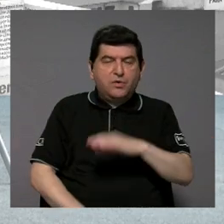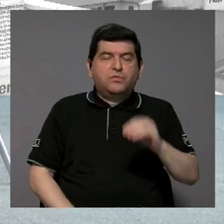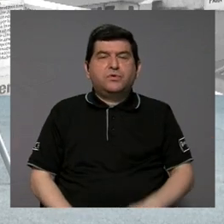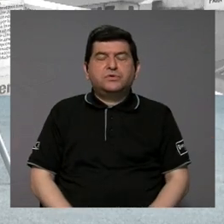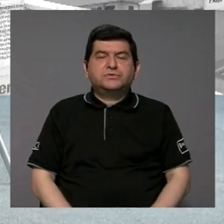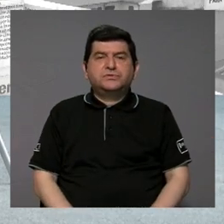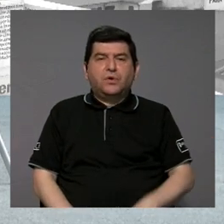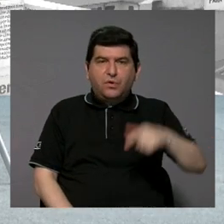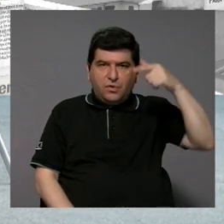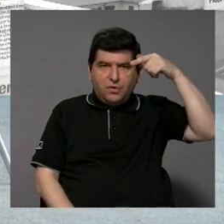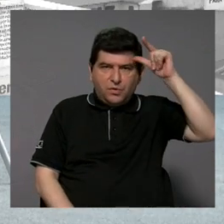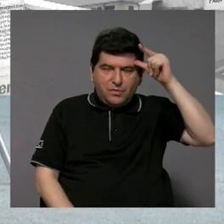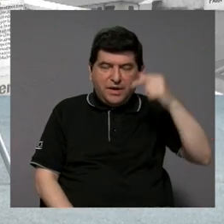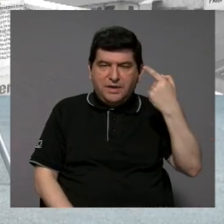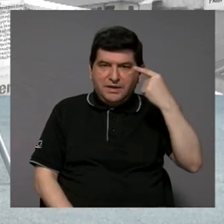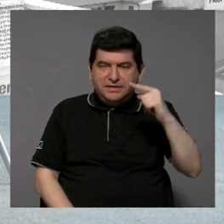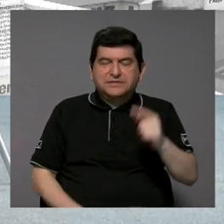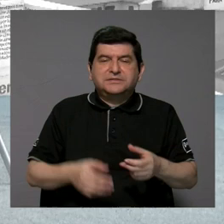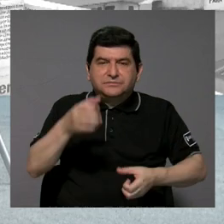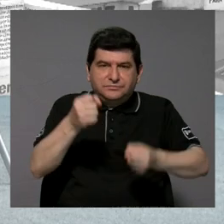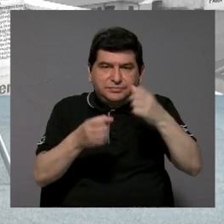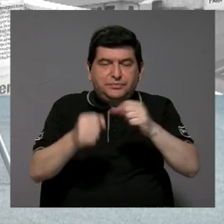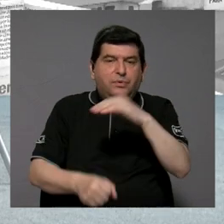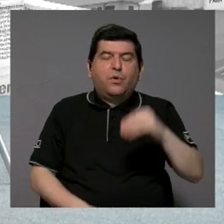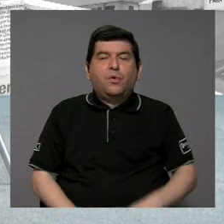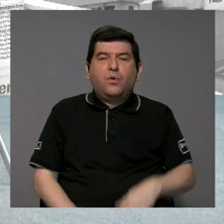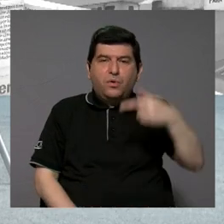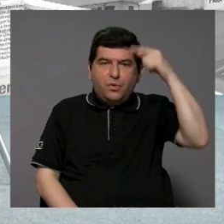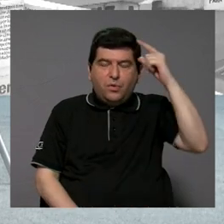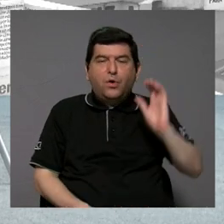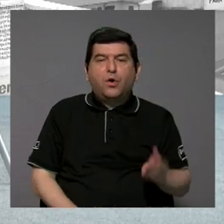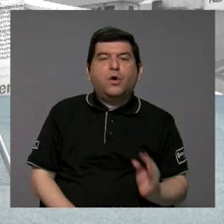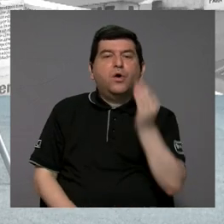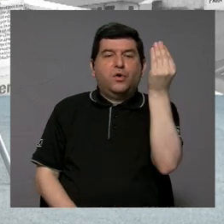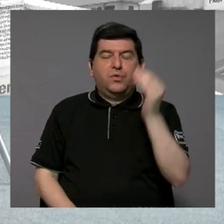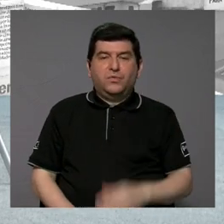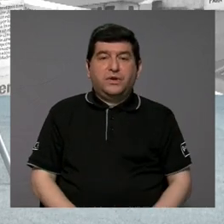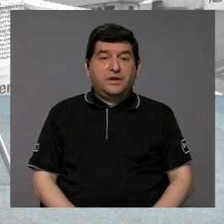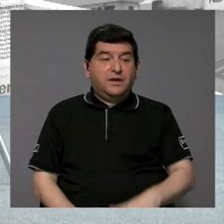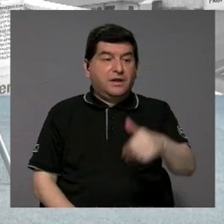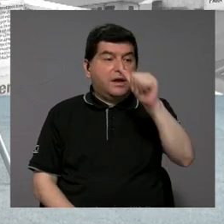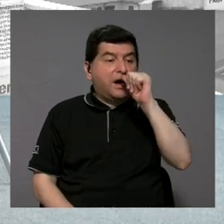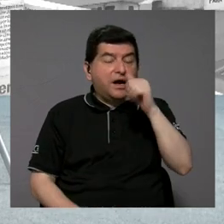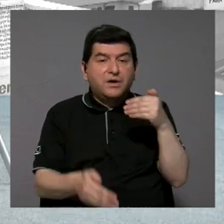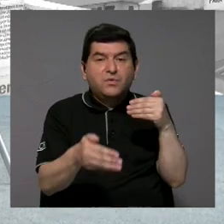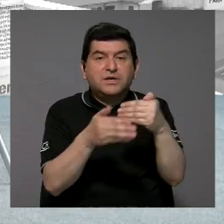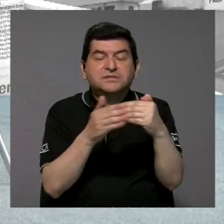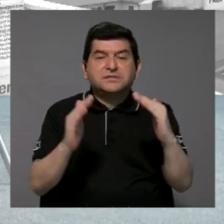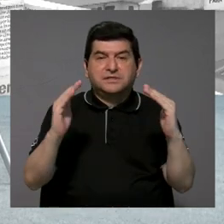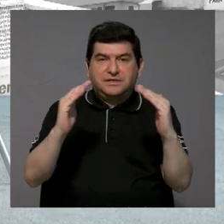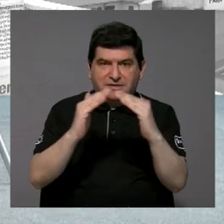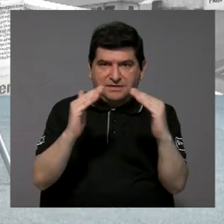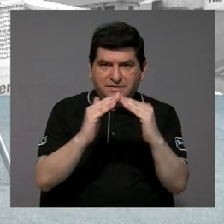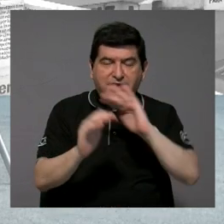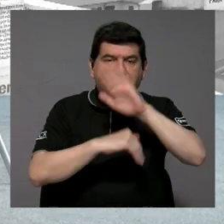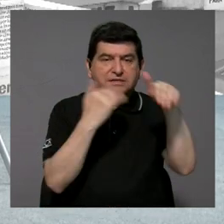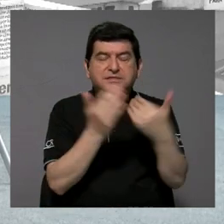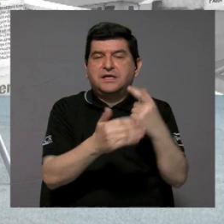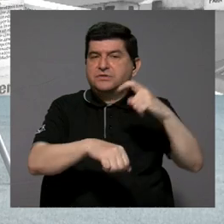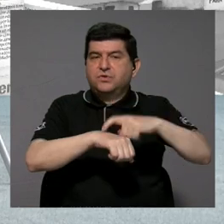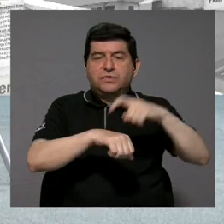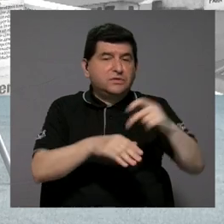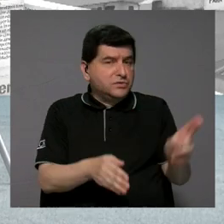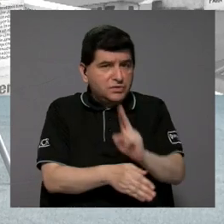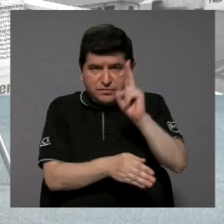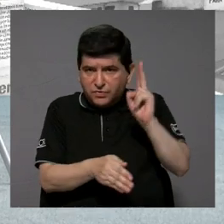vacas para la leche, que incluso al tomar agua cercana de sus casas, donde toda la vida la han tomado,